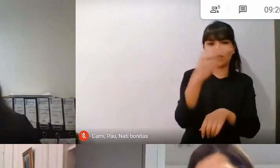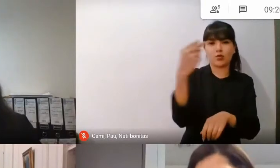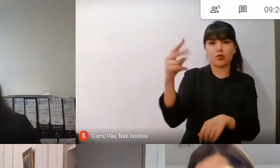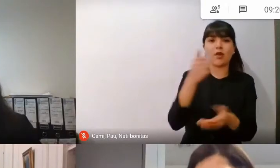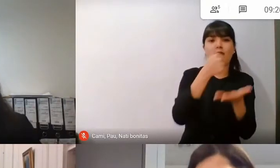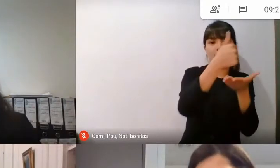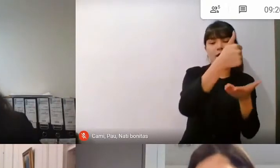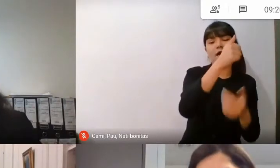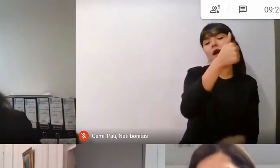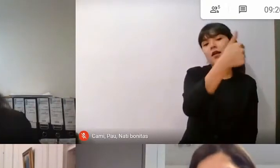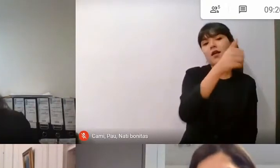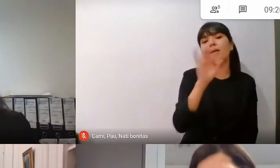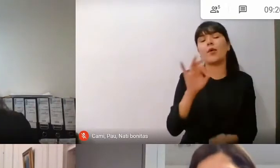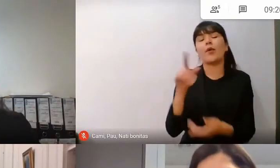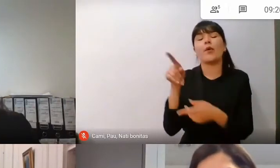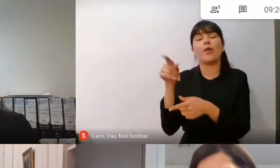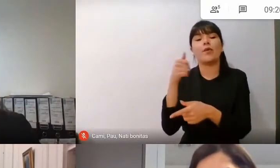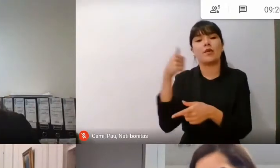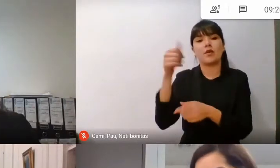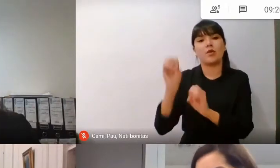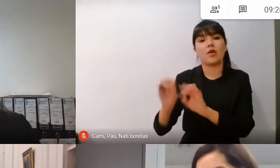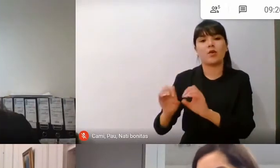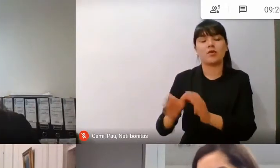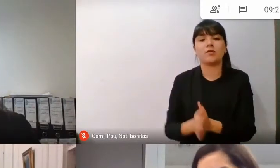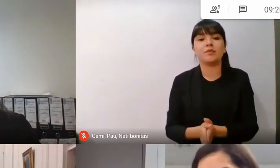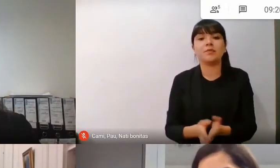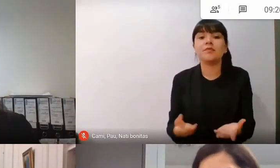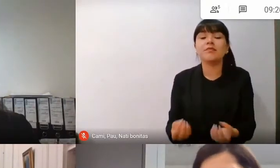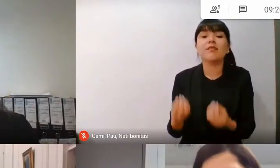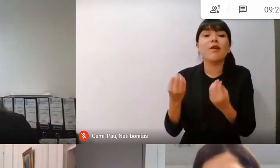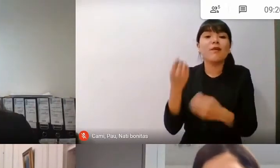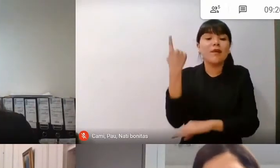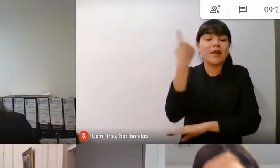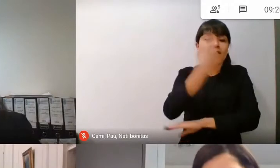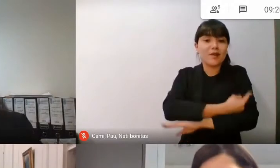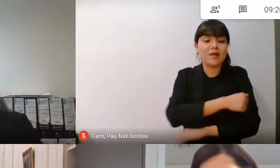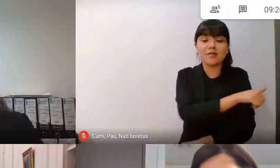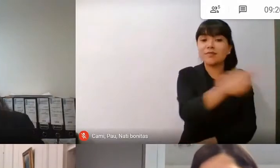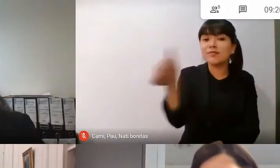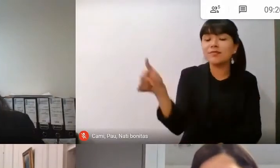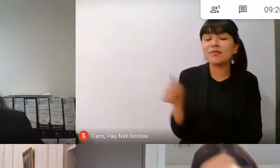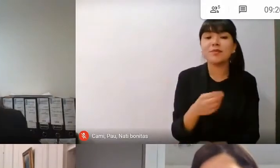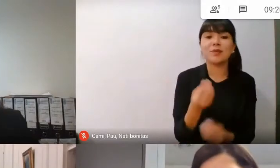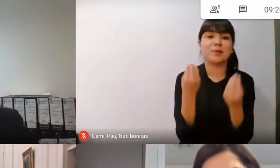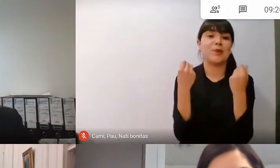básicamente así que muy buena jornada que estén todos muy bien